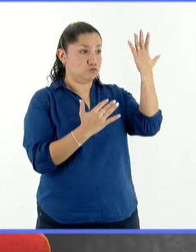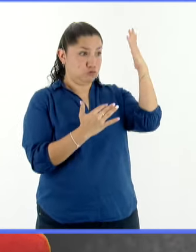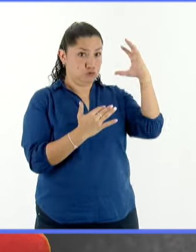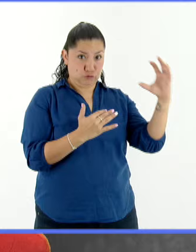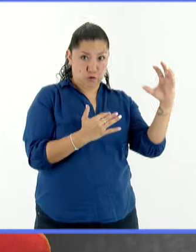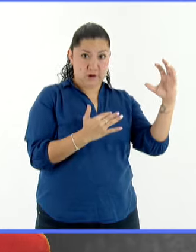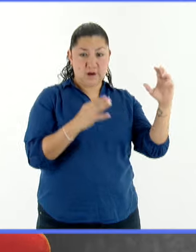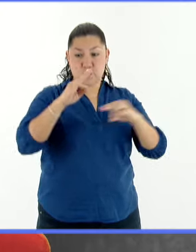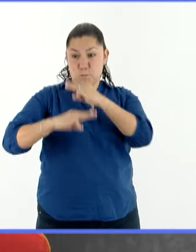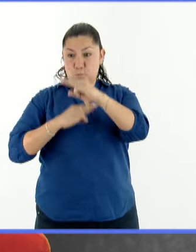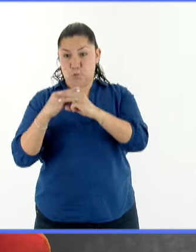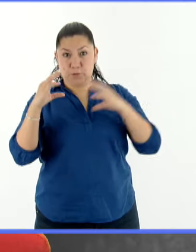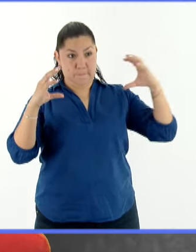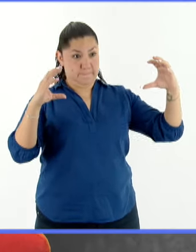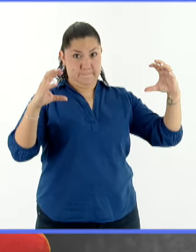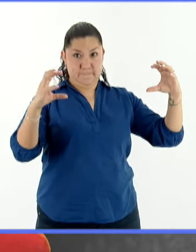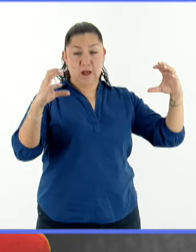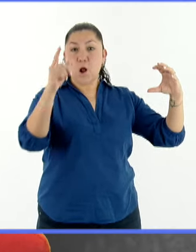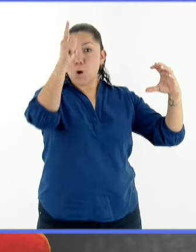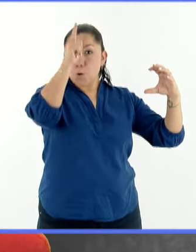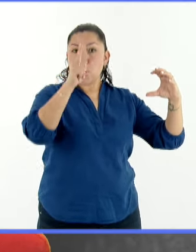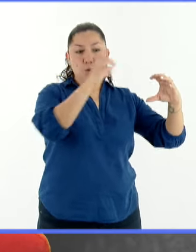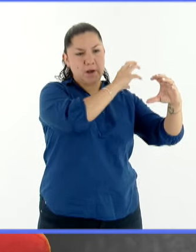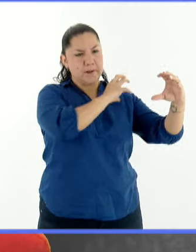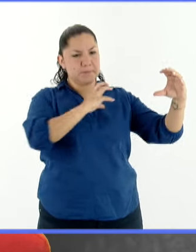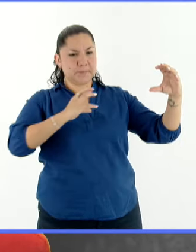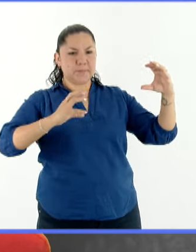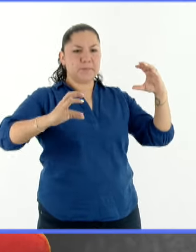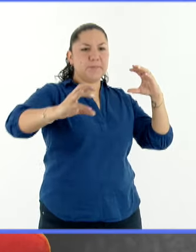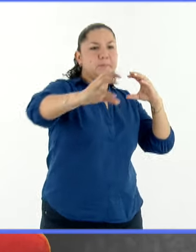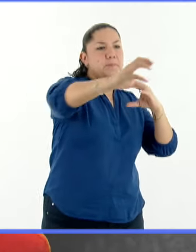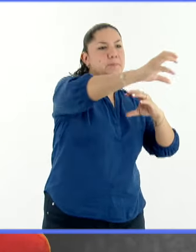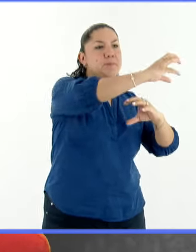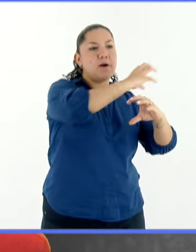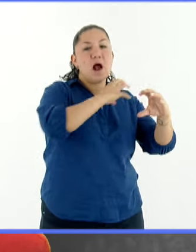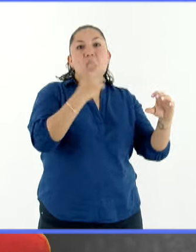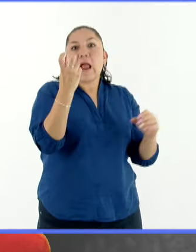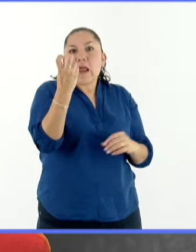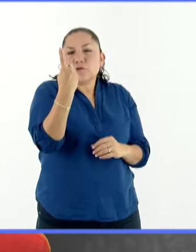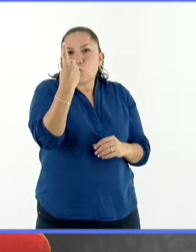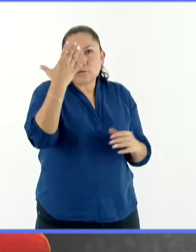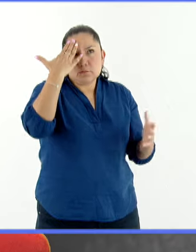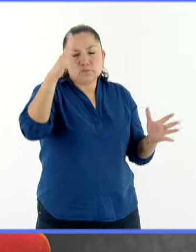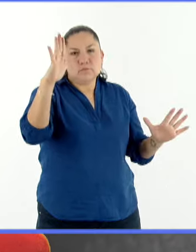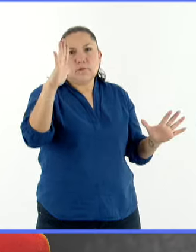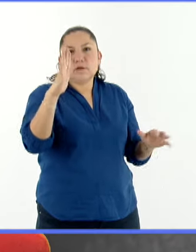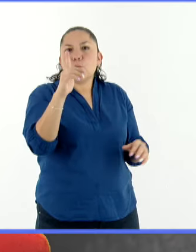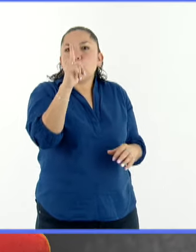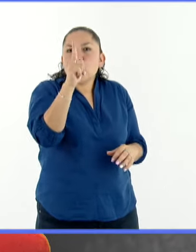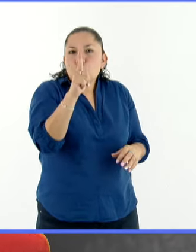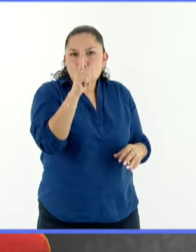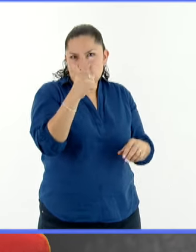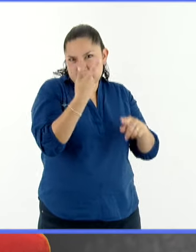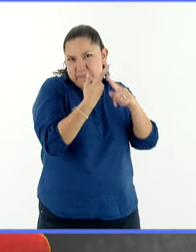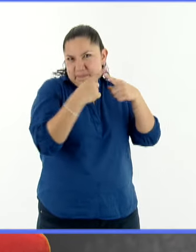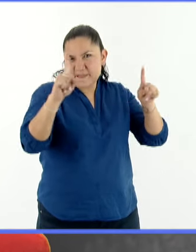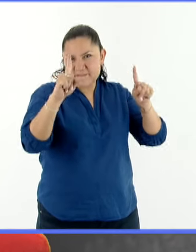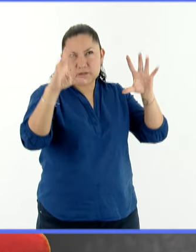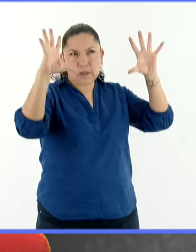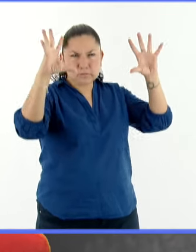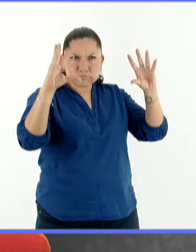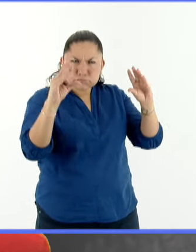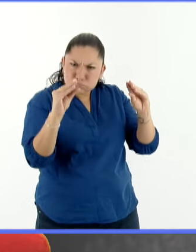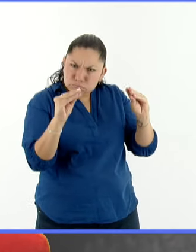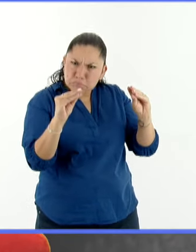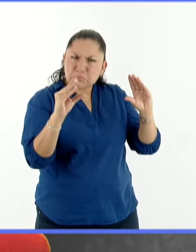que sucede es que nos bloquea la iluminación. Y los efectos debidos a este bloqueo en la iluminación en esas